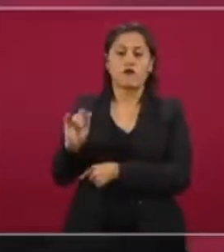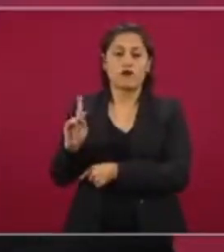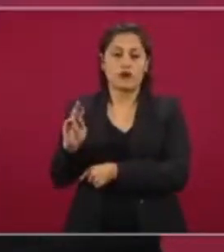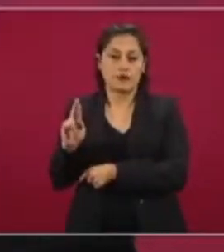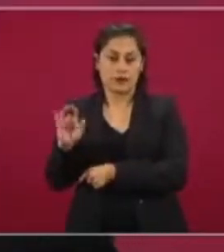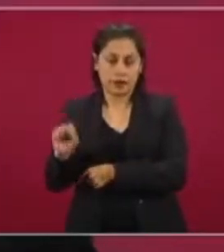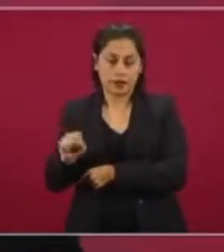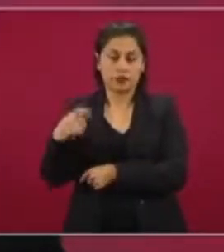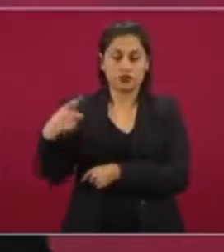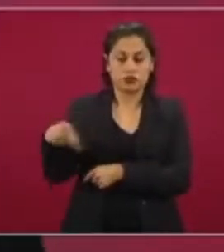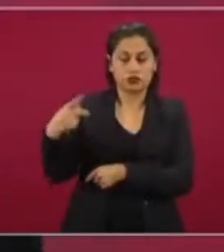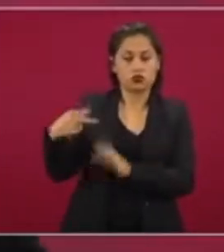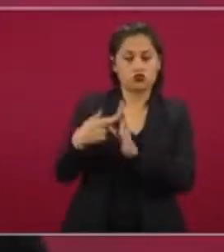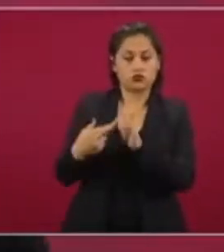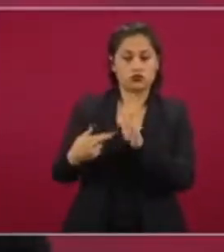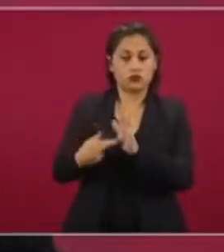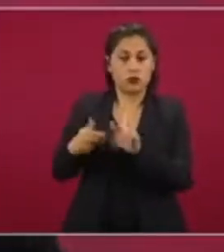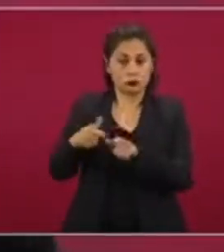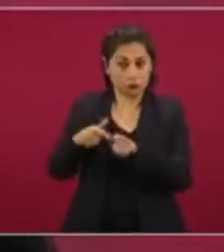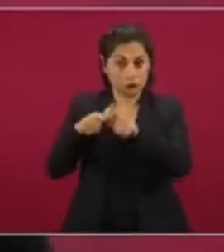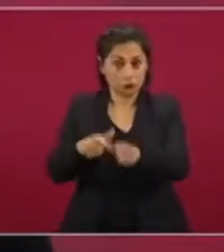Gracias,